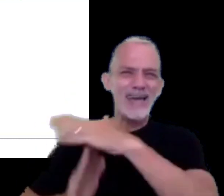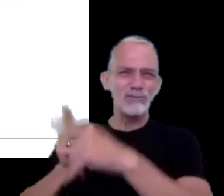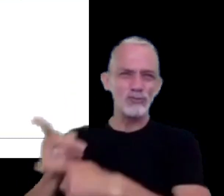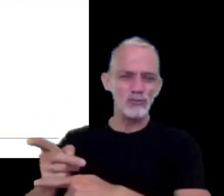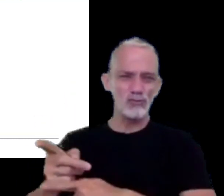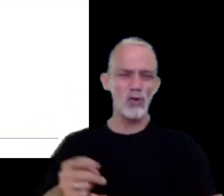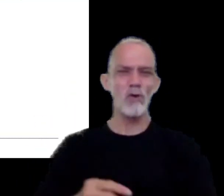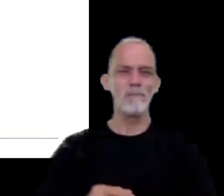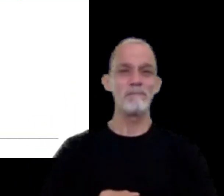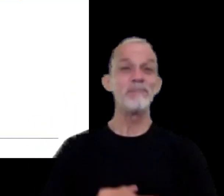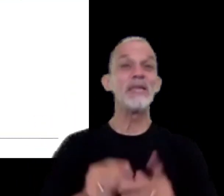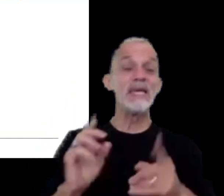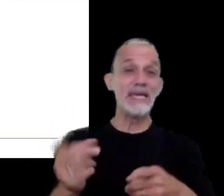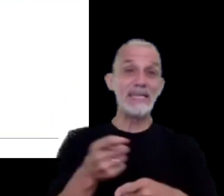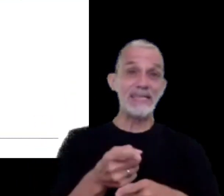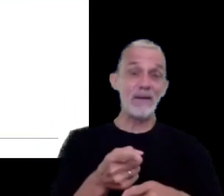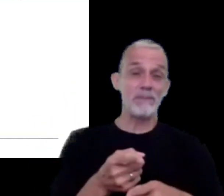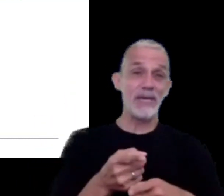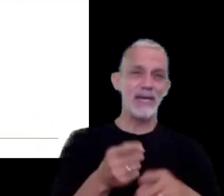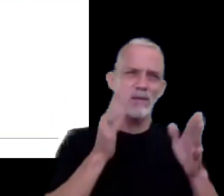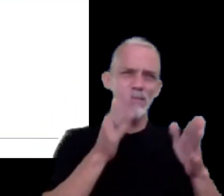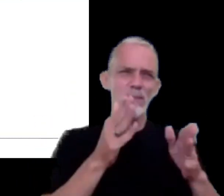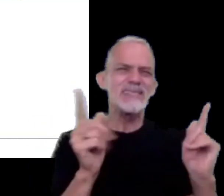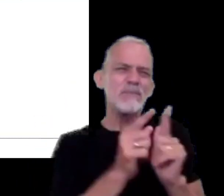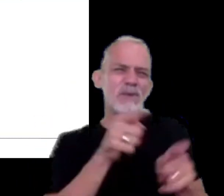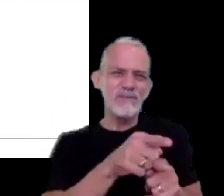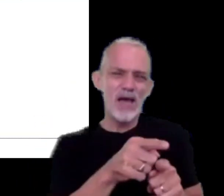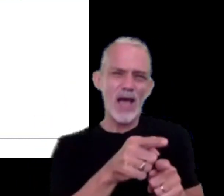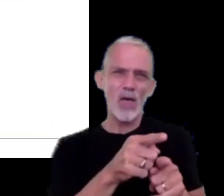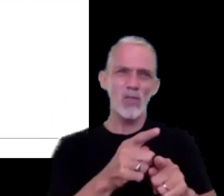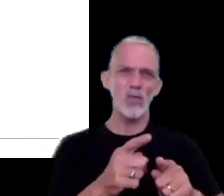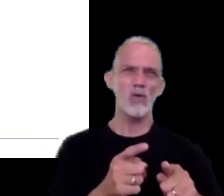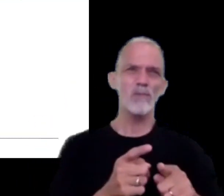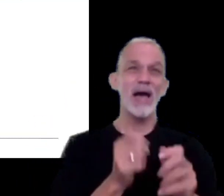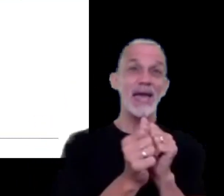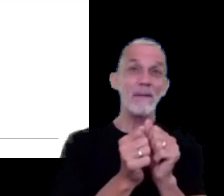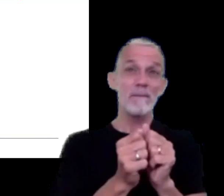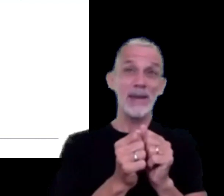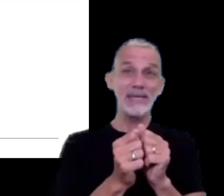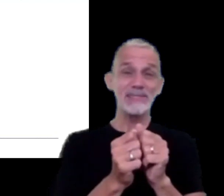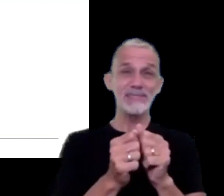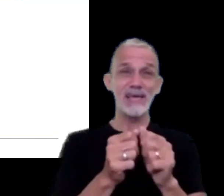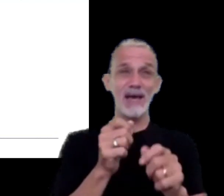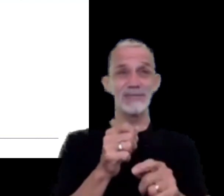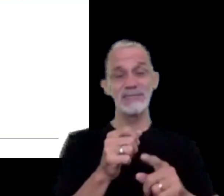y también apunta a empresas que